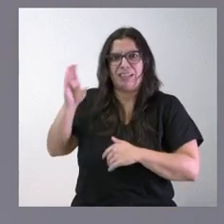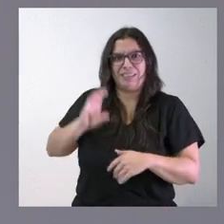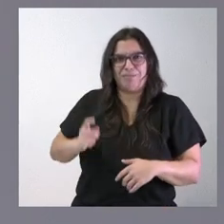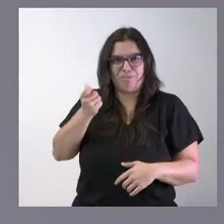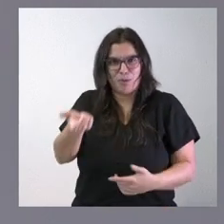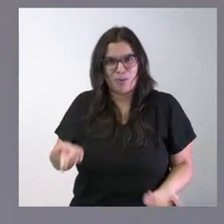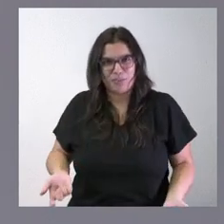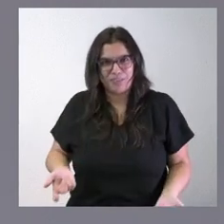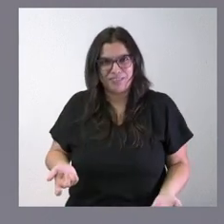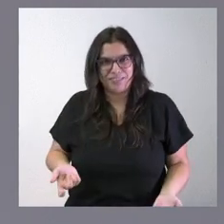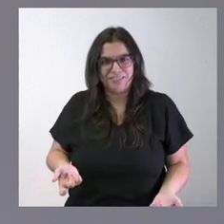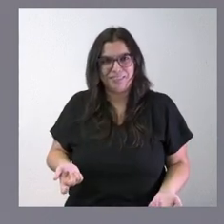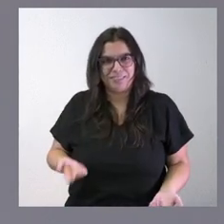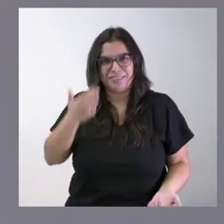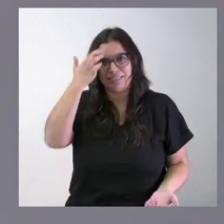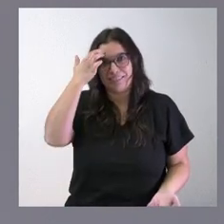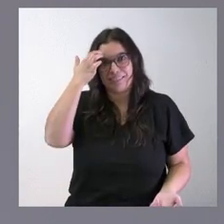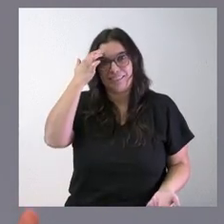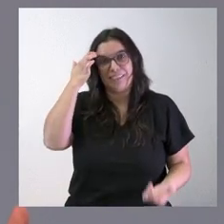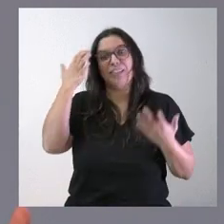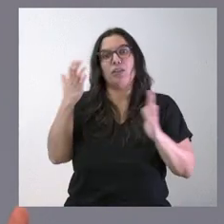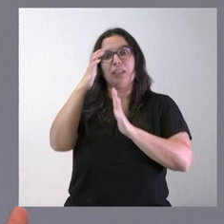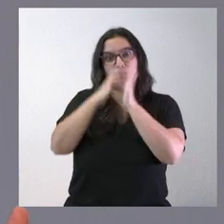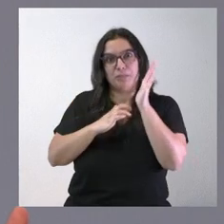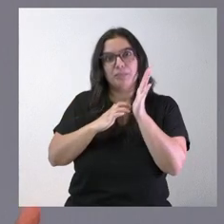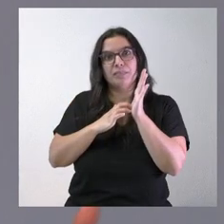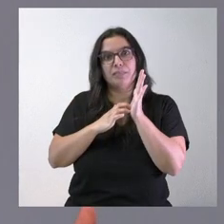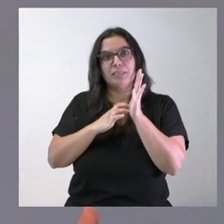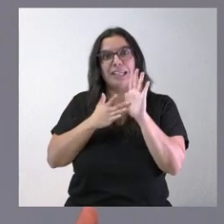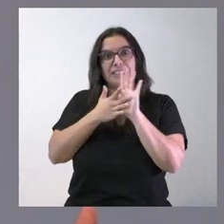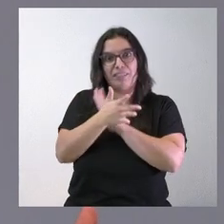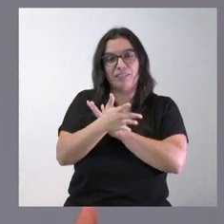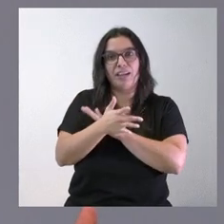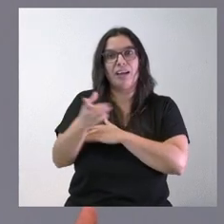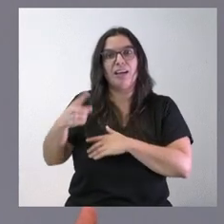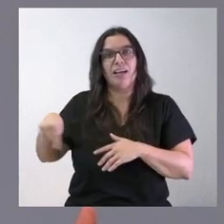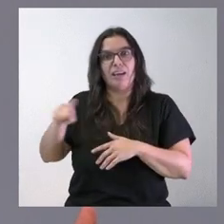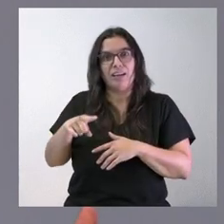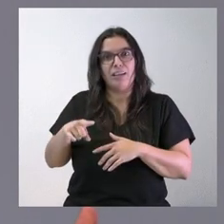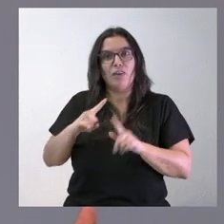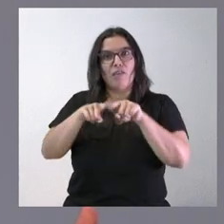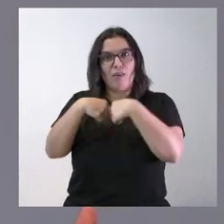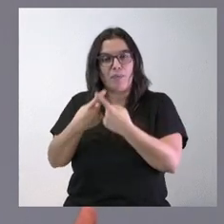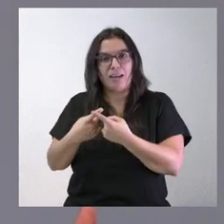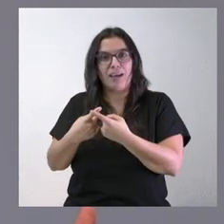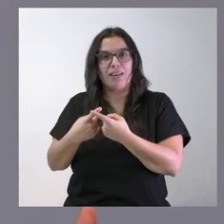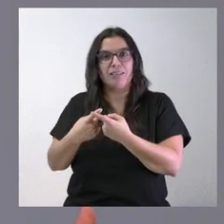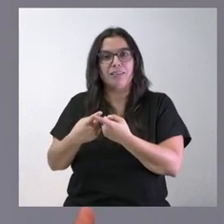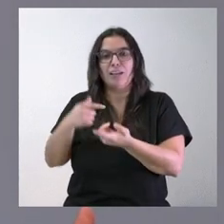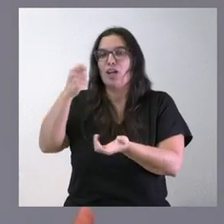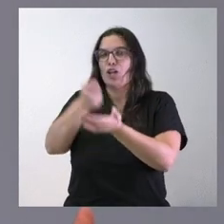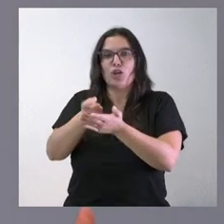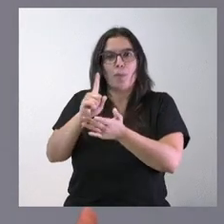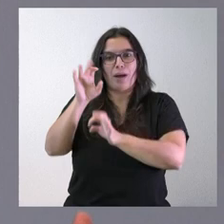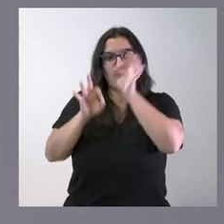y a las cuales también con esta rebaja fiscal estamos consiguiendo que pasen a englosar el número de familias que no van a tener que pagar el tramo